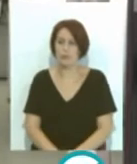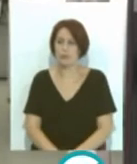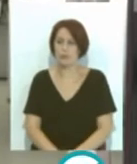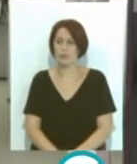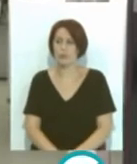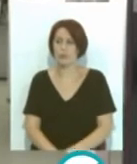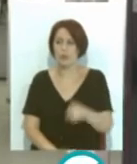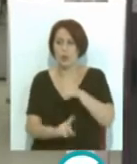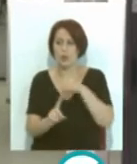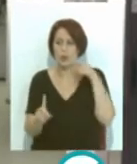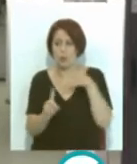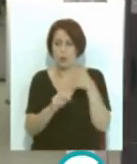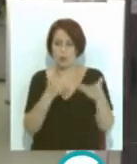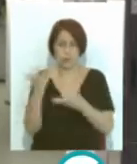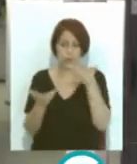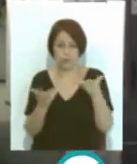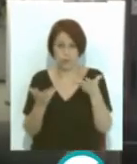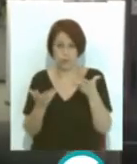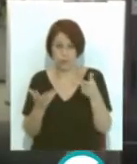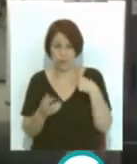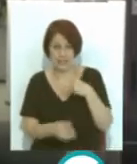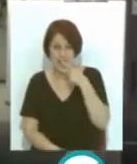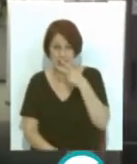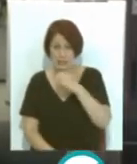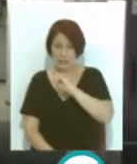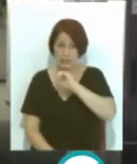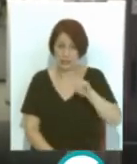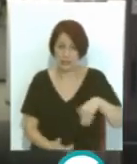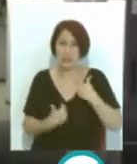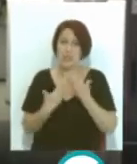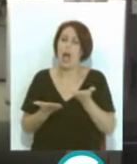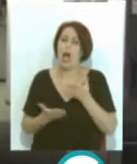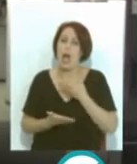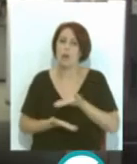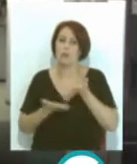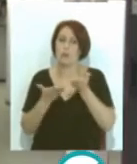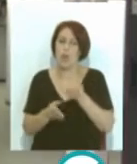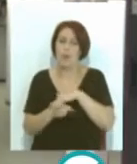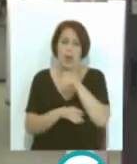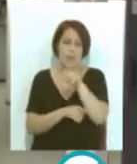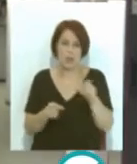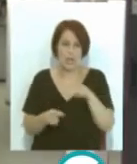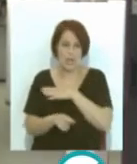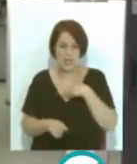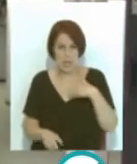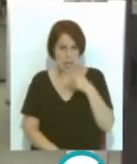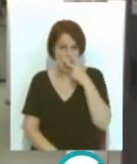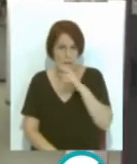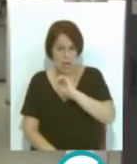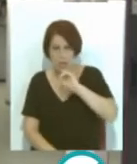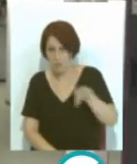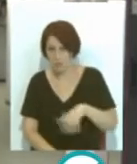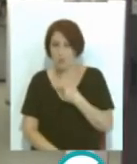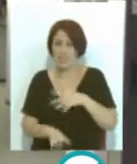Con el objetivo de promover el abandono del tabaco y ofrecer ayuda para aquellas personas que quieran dejar de fumar,